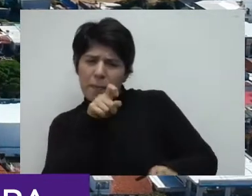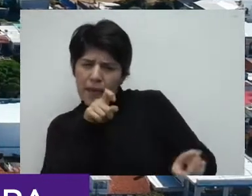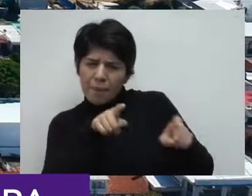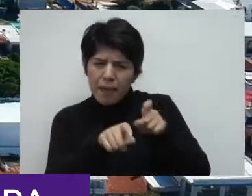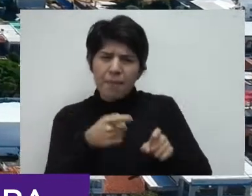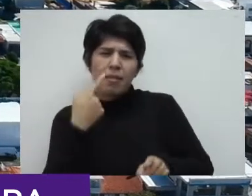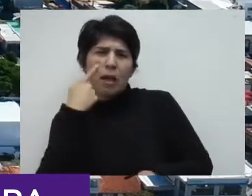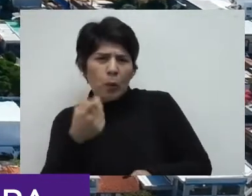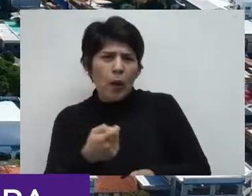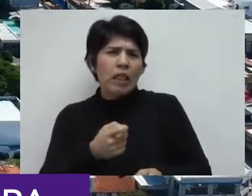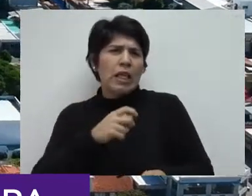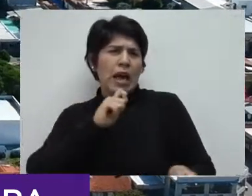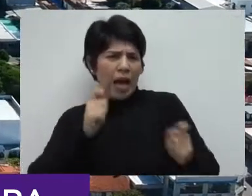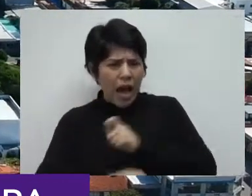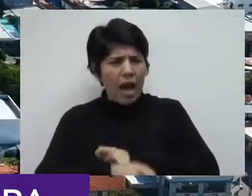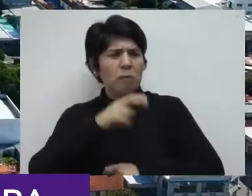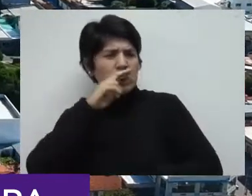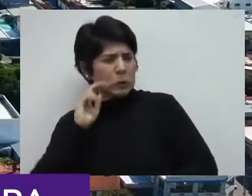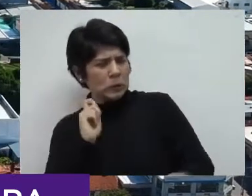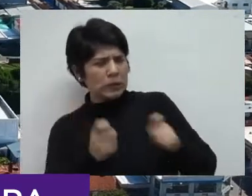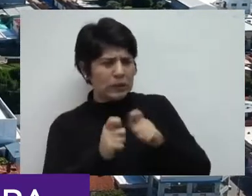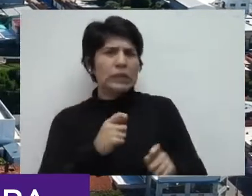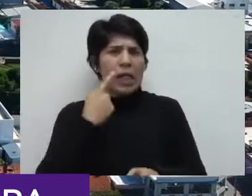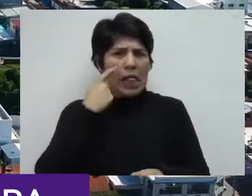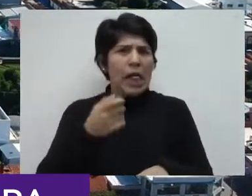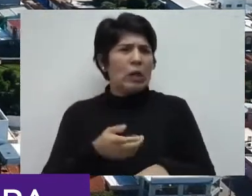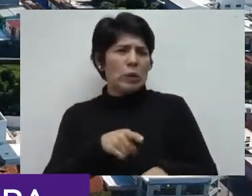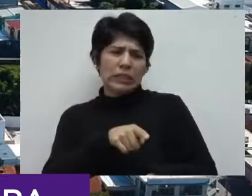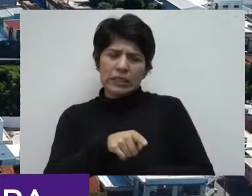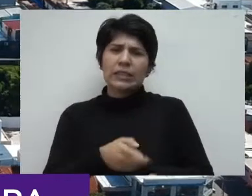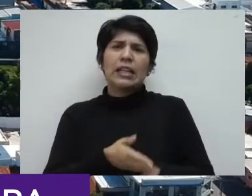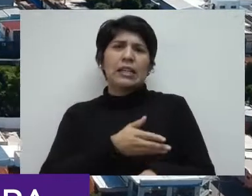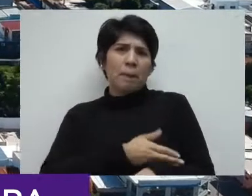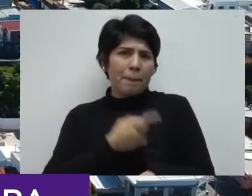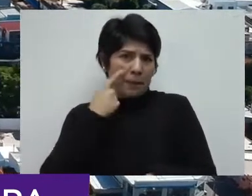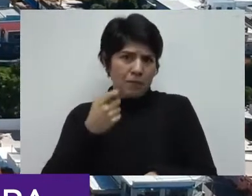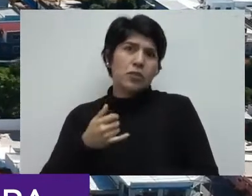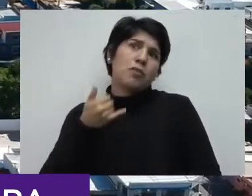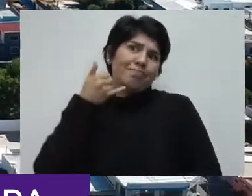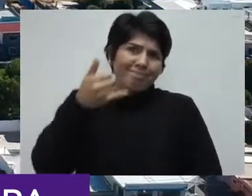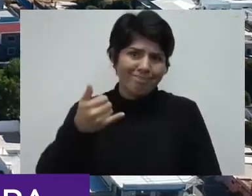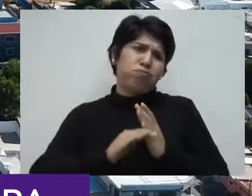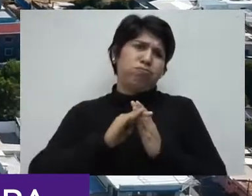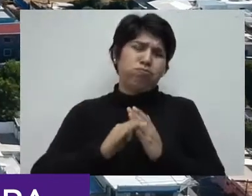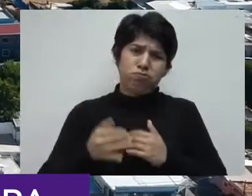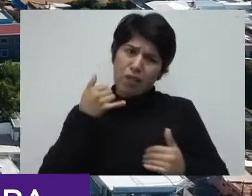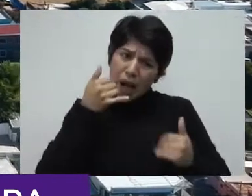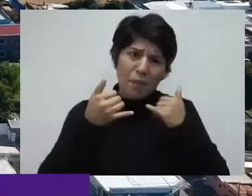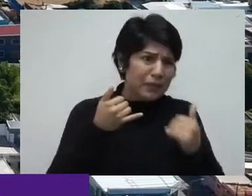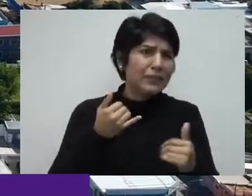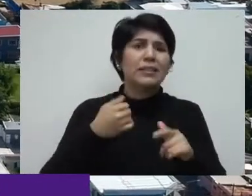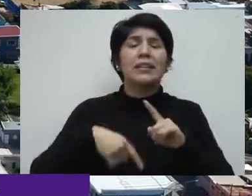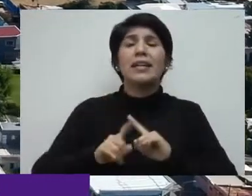sean estados de ánimo, como cambios en la conducta y eso, para poder consultar y utilizar también estas líneas. Aumentó